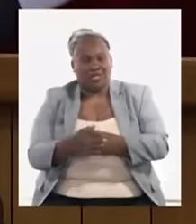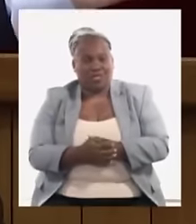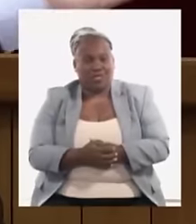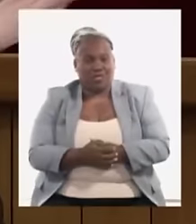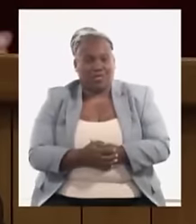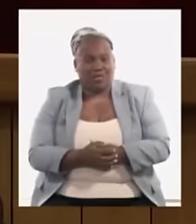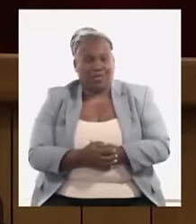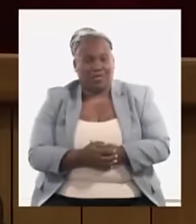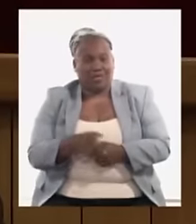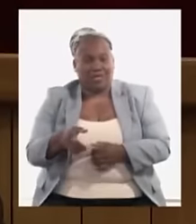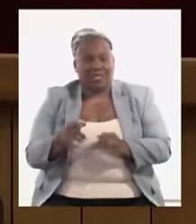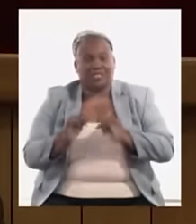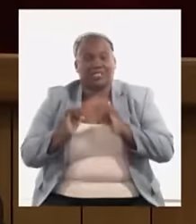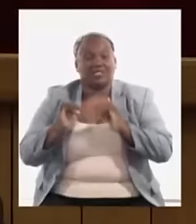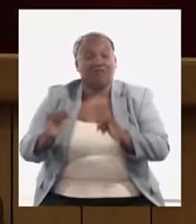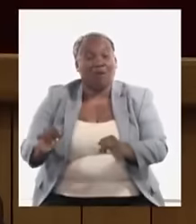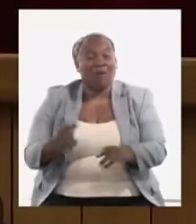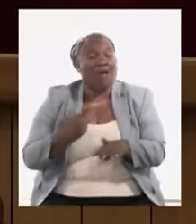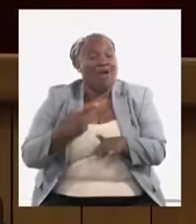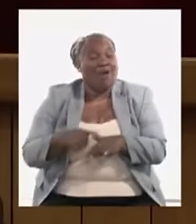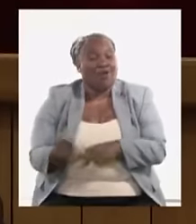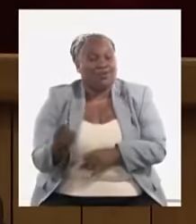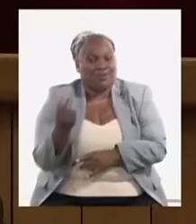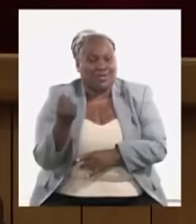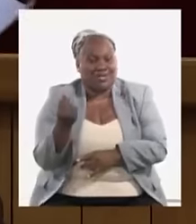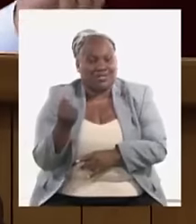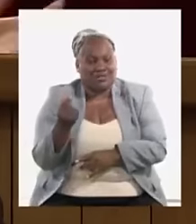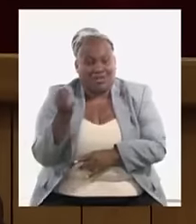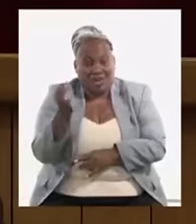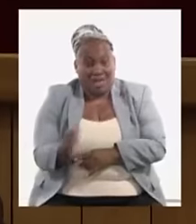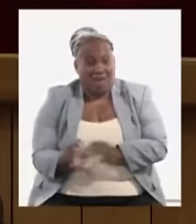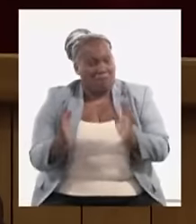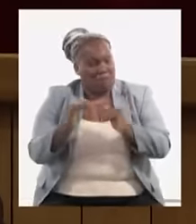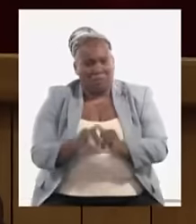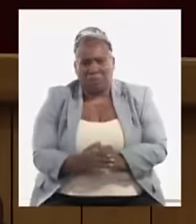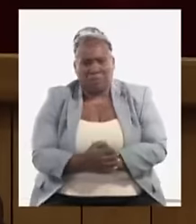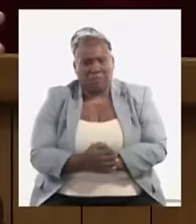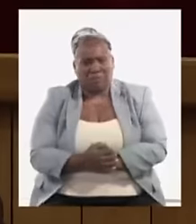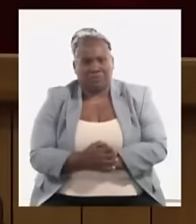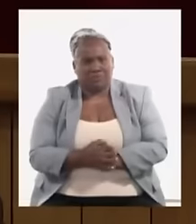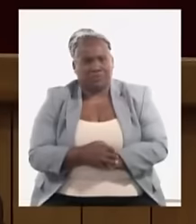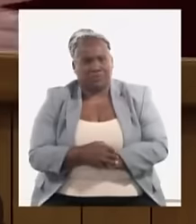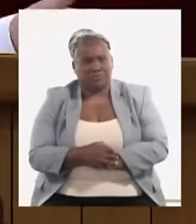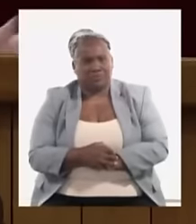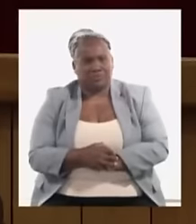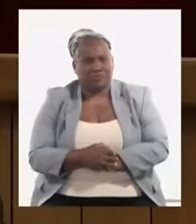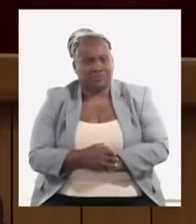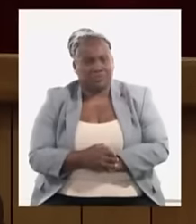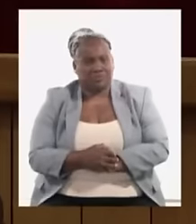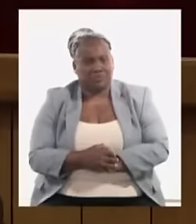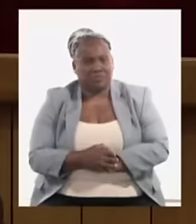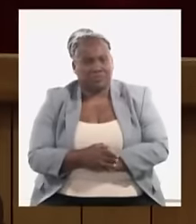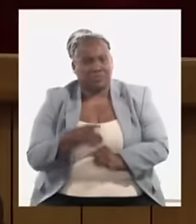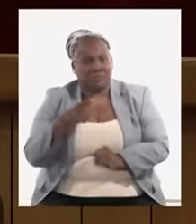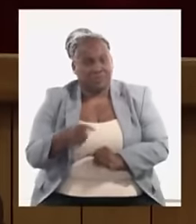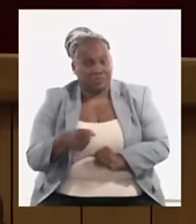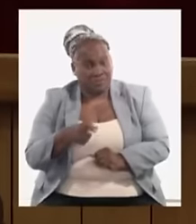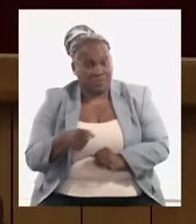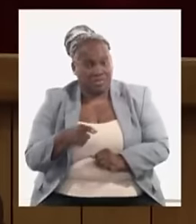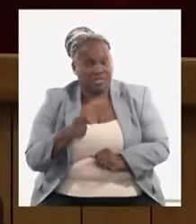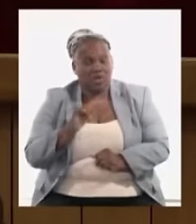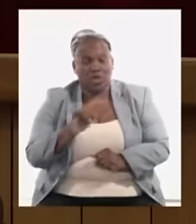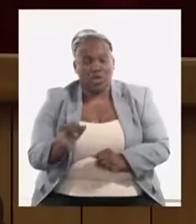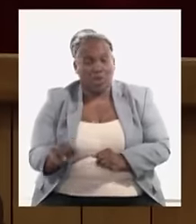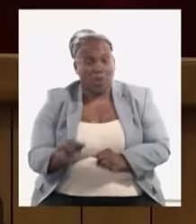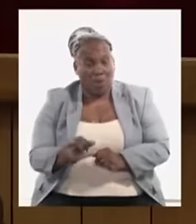se informa un precio que no fue el real en que se ejecutó esa transición y por tanto de esa manera también se está evadiendo